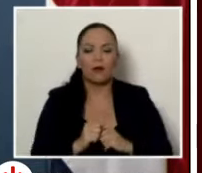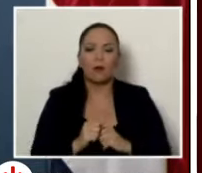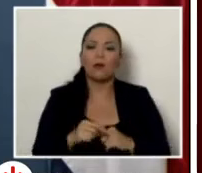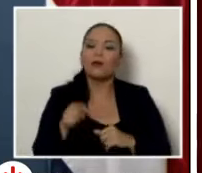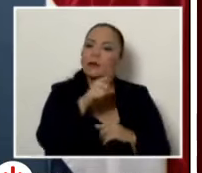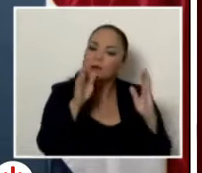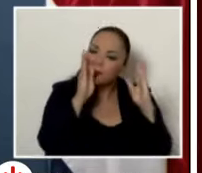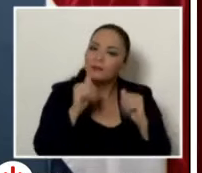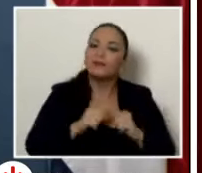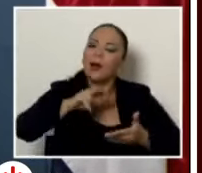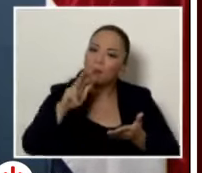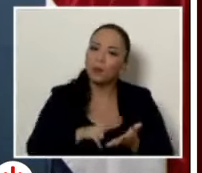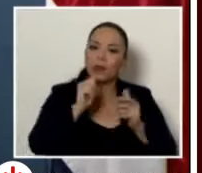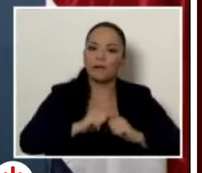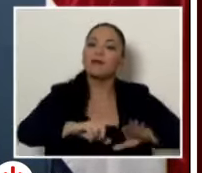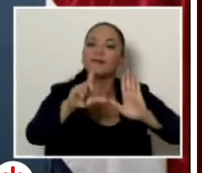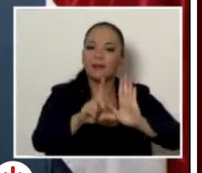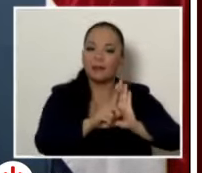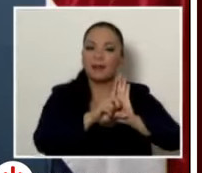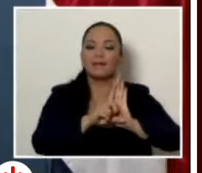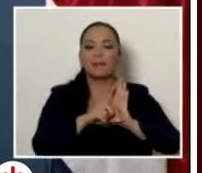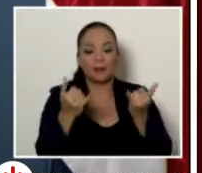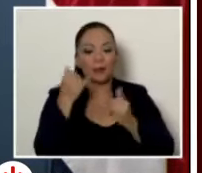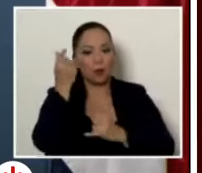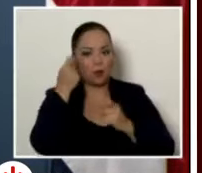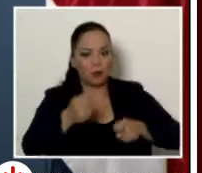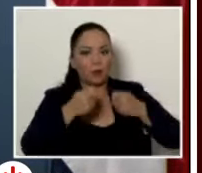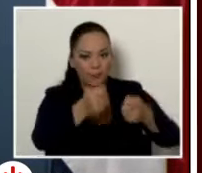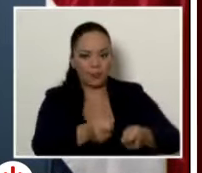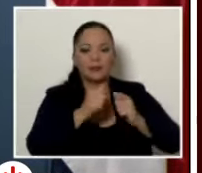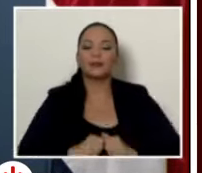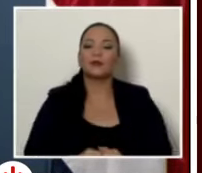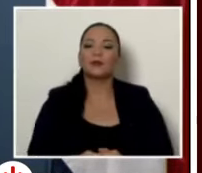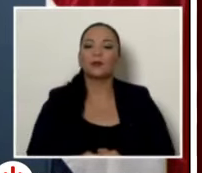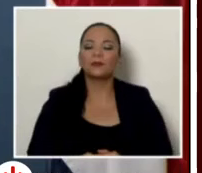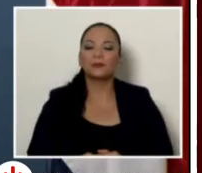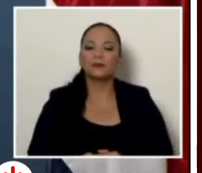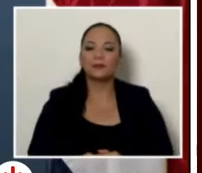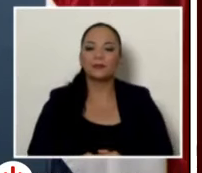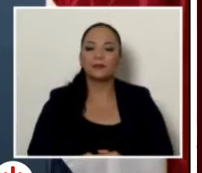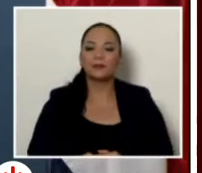ojos y aprueben la ley que este gobierno presentó ya para